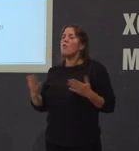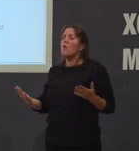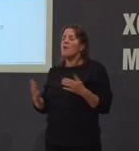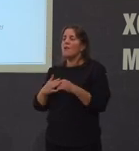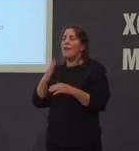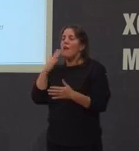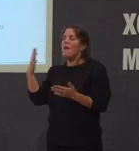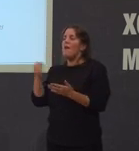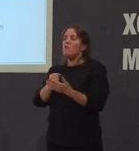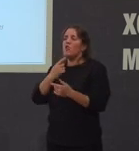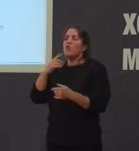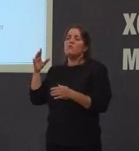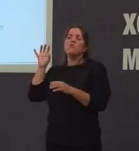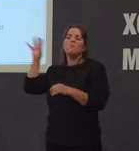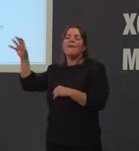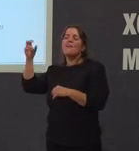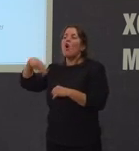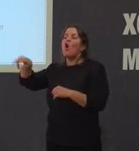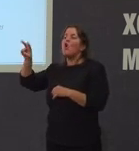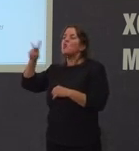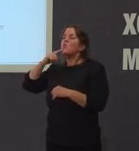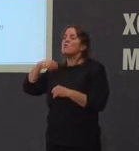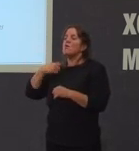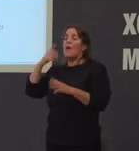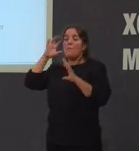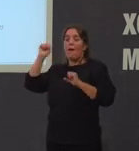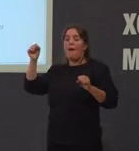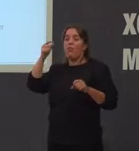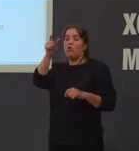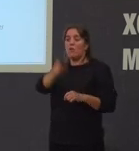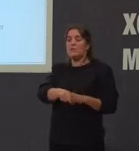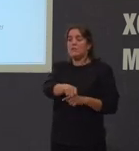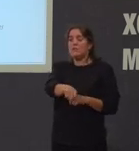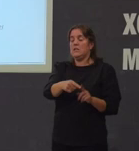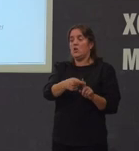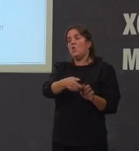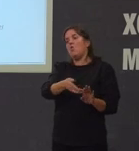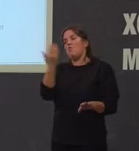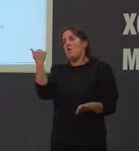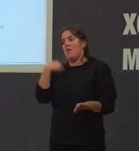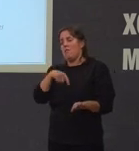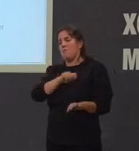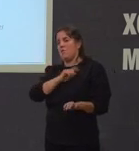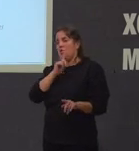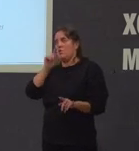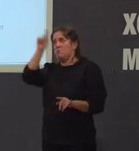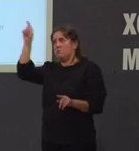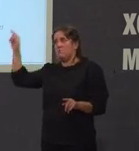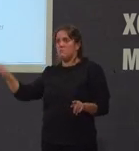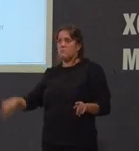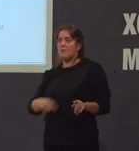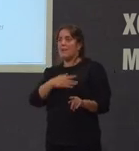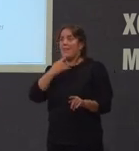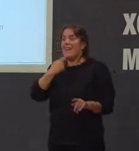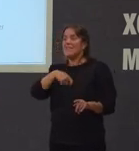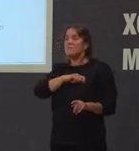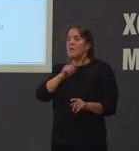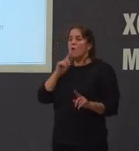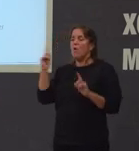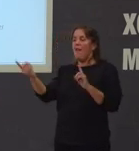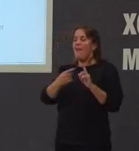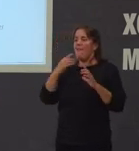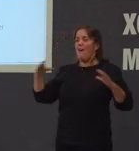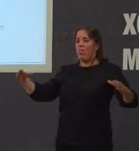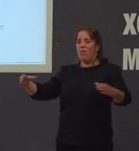que todos os países da ONU retiraron os seus embaixadores políticos españóis dos seus países España quedou totalmente aillada